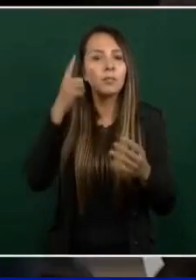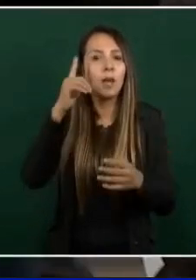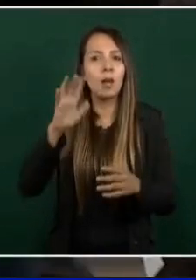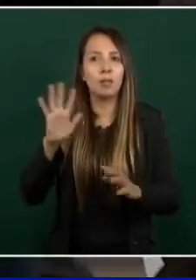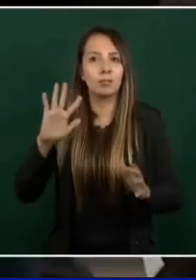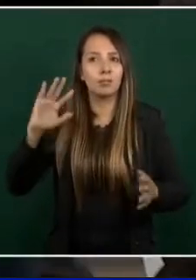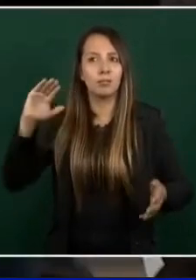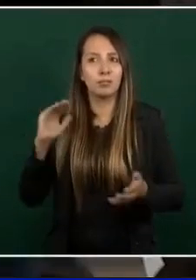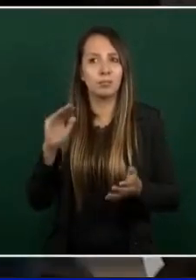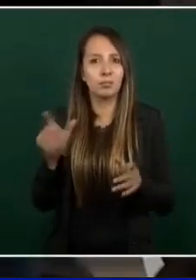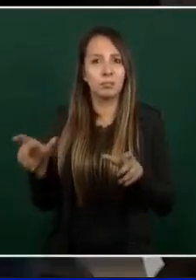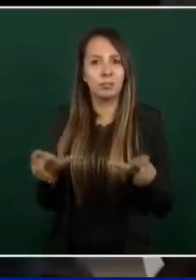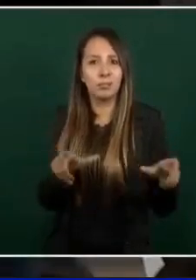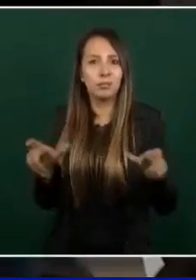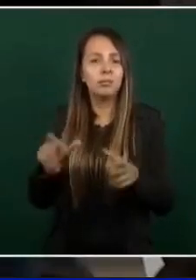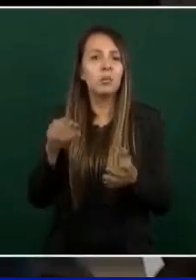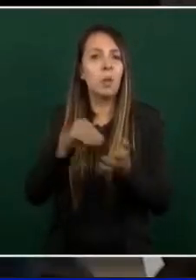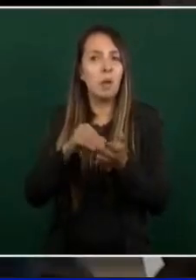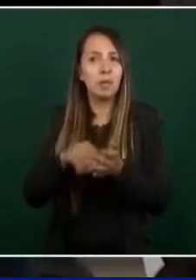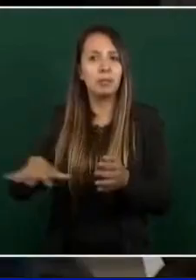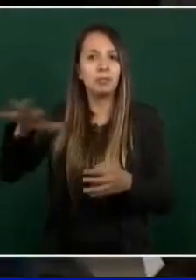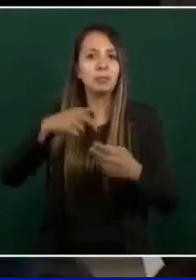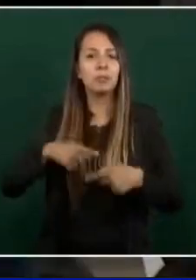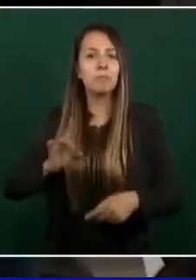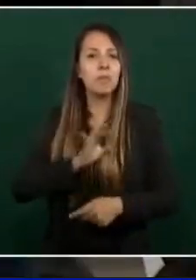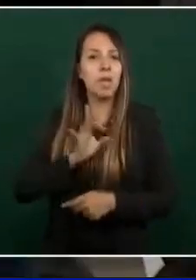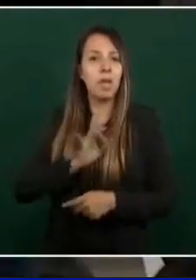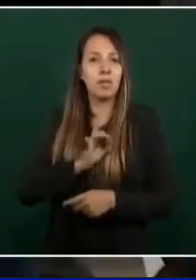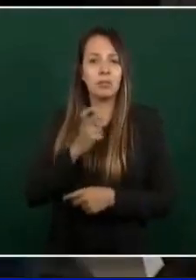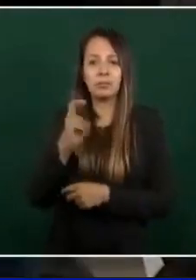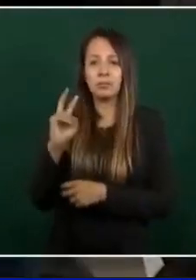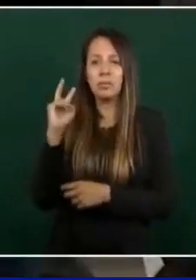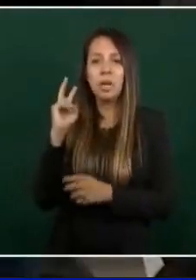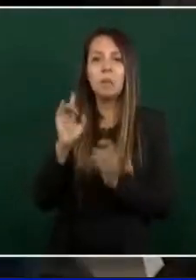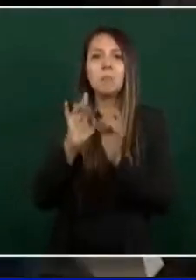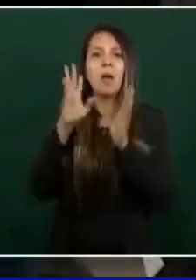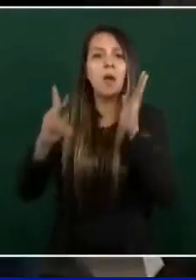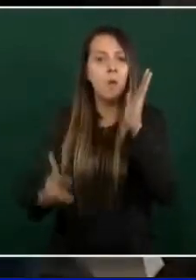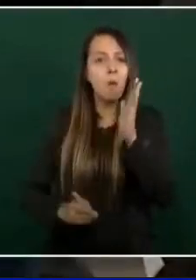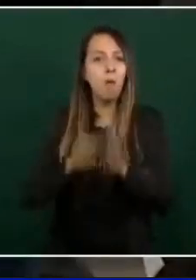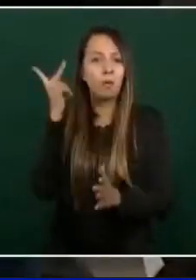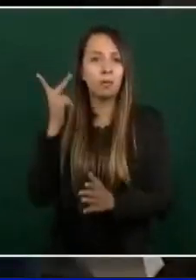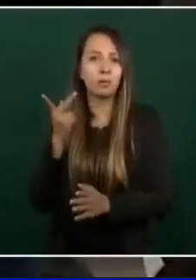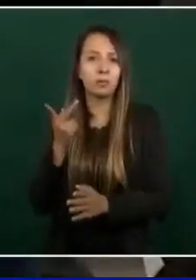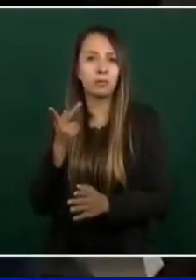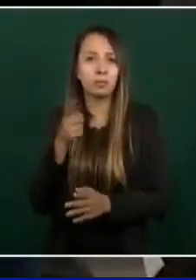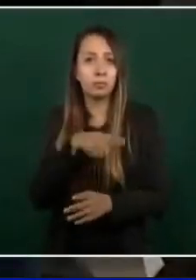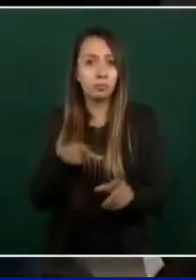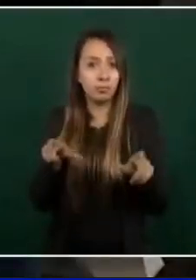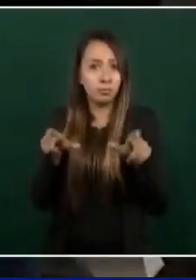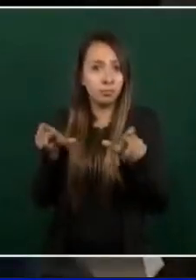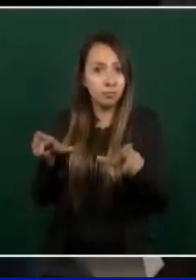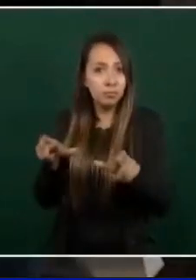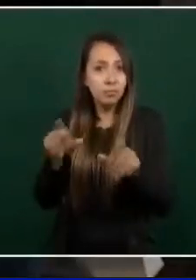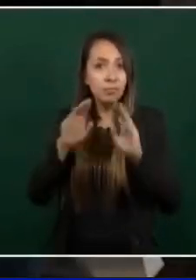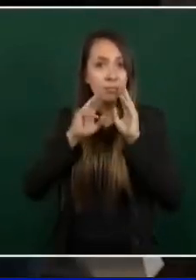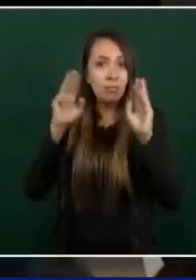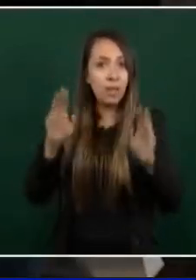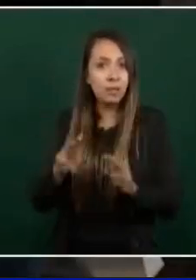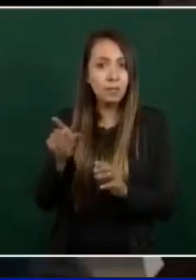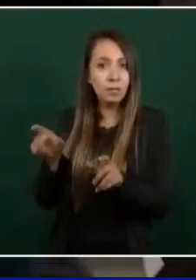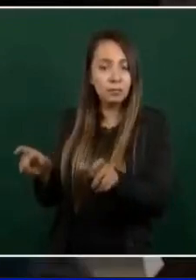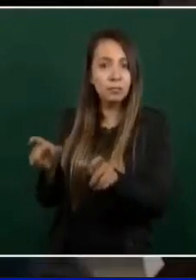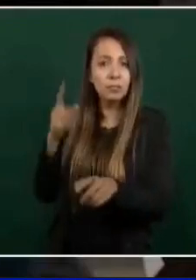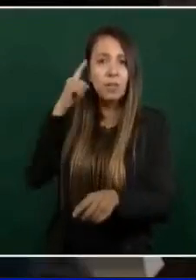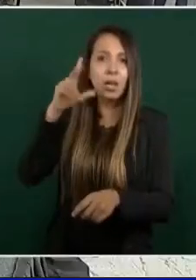colectivo de que estos actos violentos del pasado viernes se vuelvan a generar, ¿van a tener controlado el crimen organizado para que esto no se vuelva a